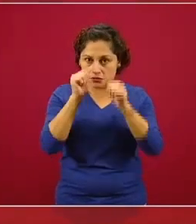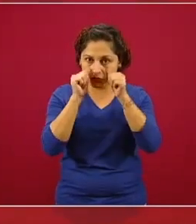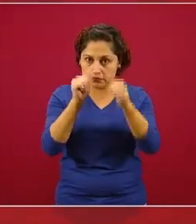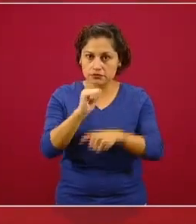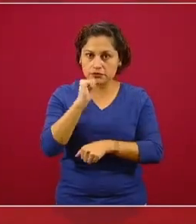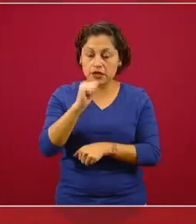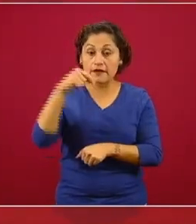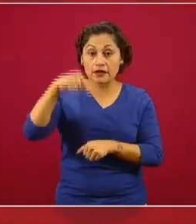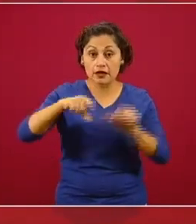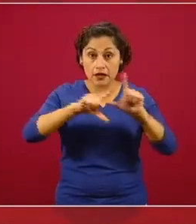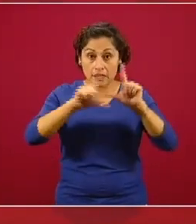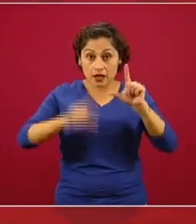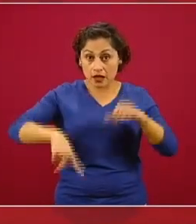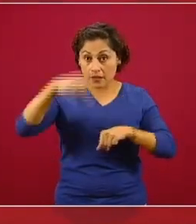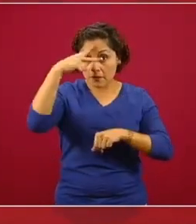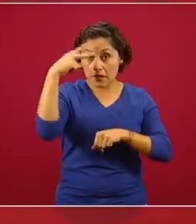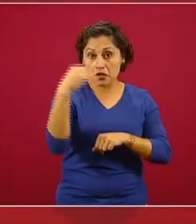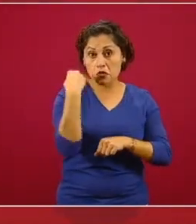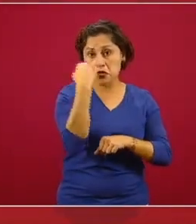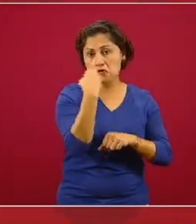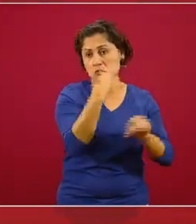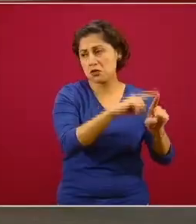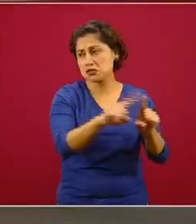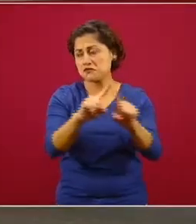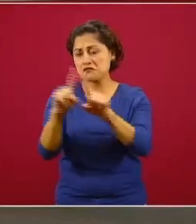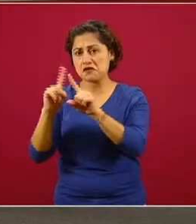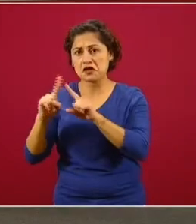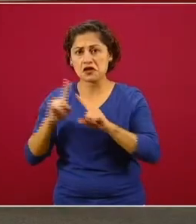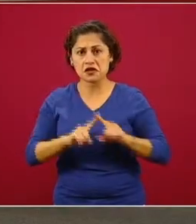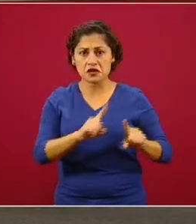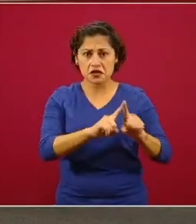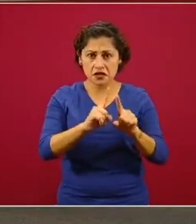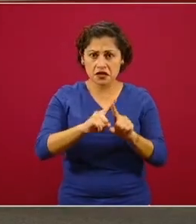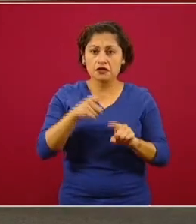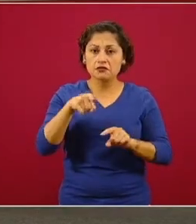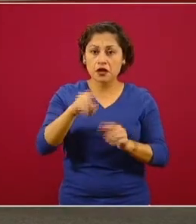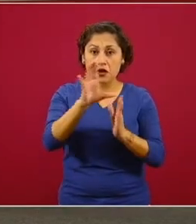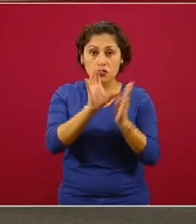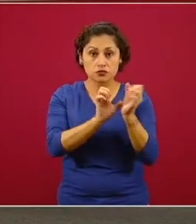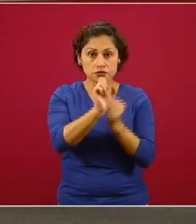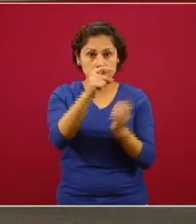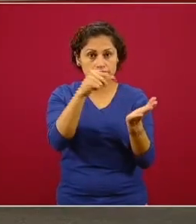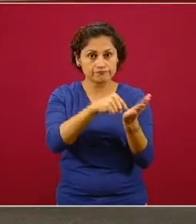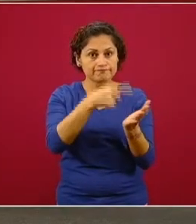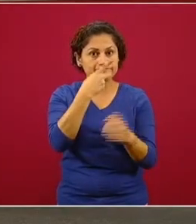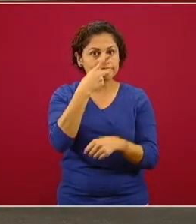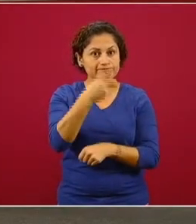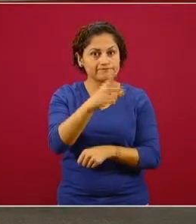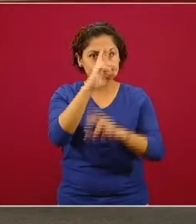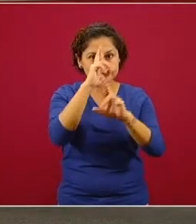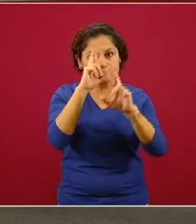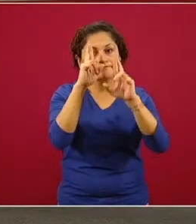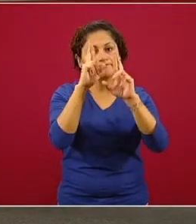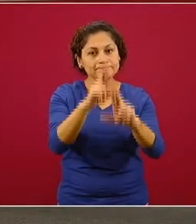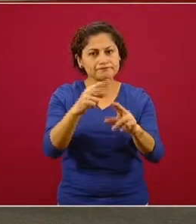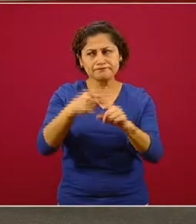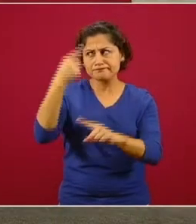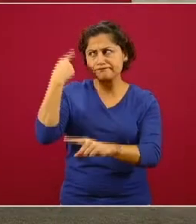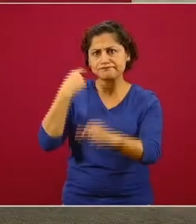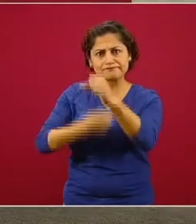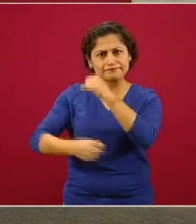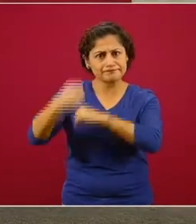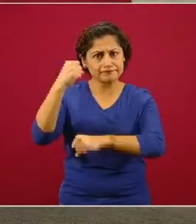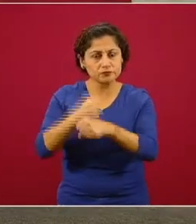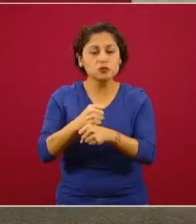multilingüe y así está reconocido por la Constitución ya desde hace varios años y tenemos que seguir presionando para que cambien